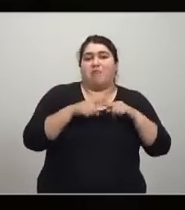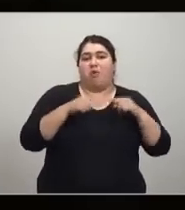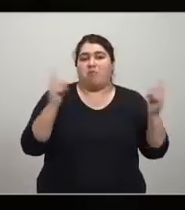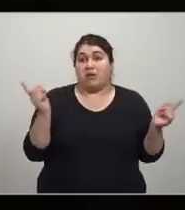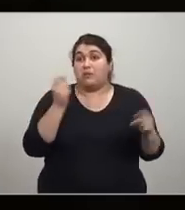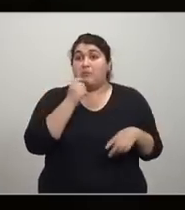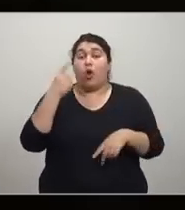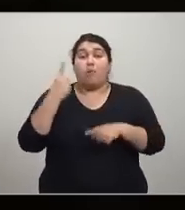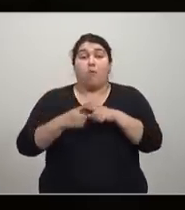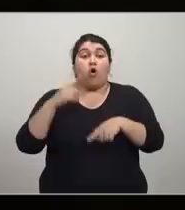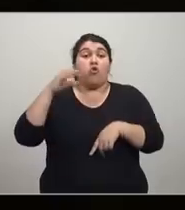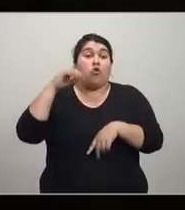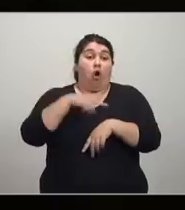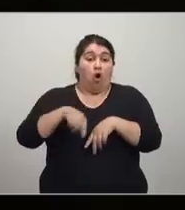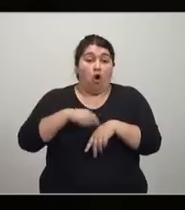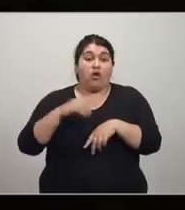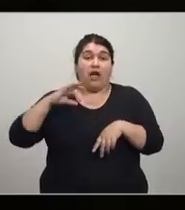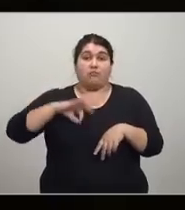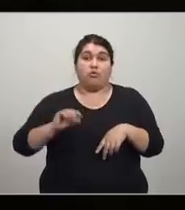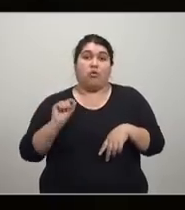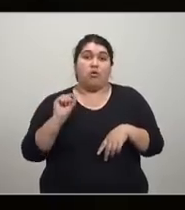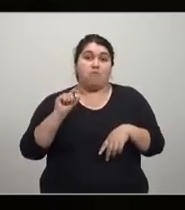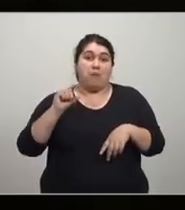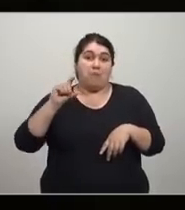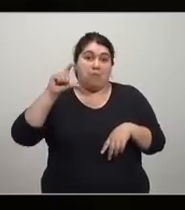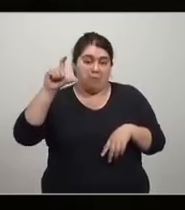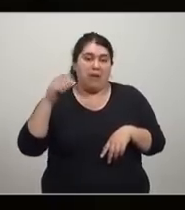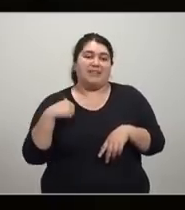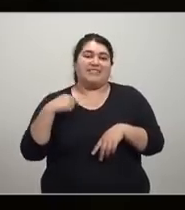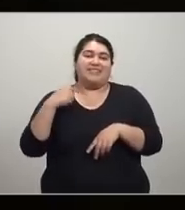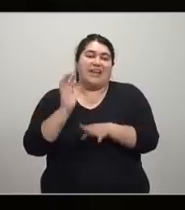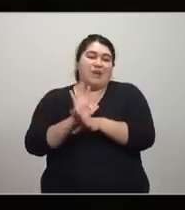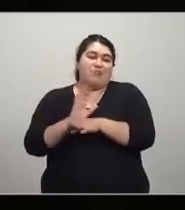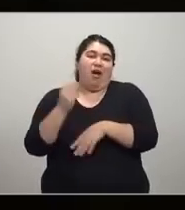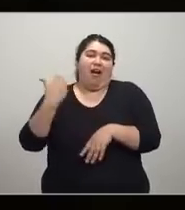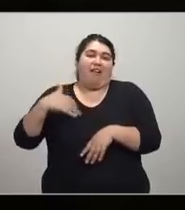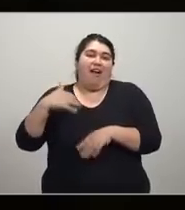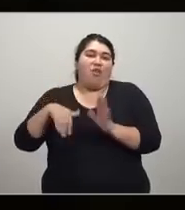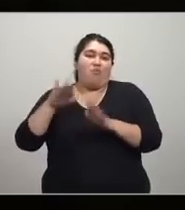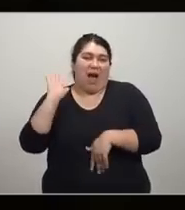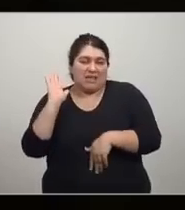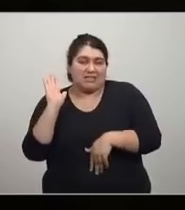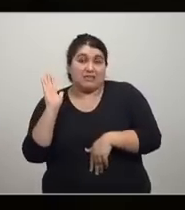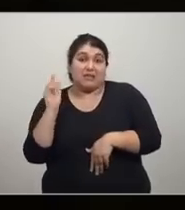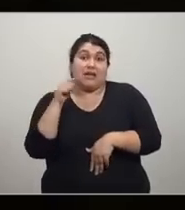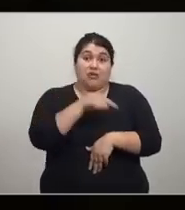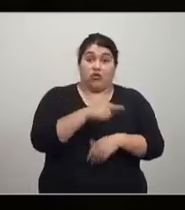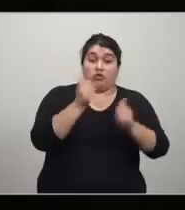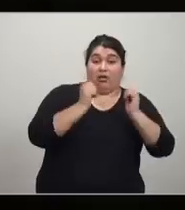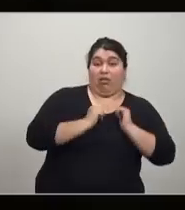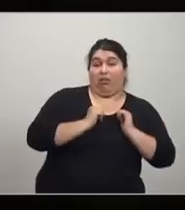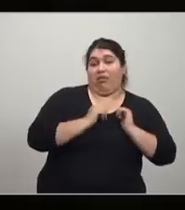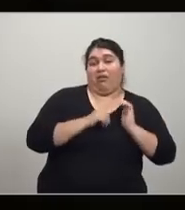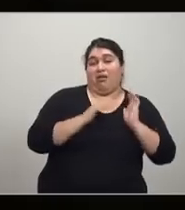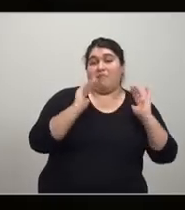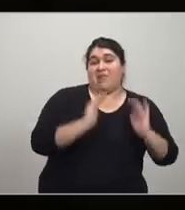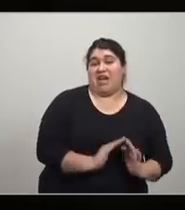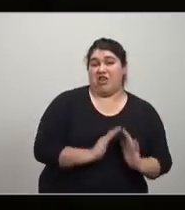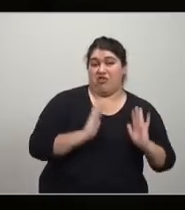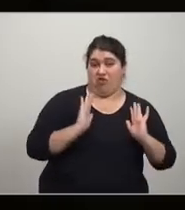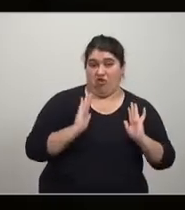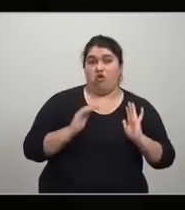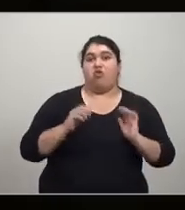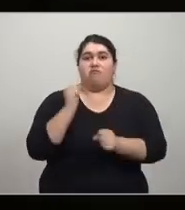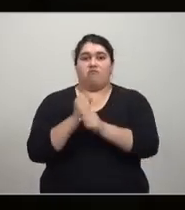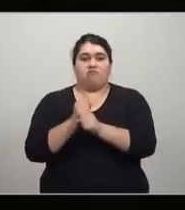salario por hora, esa hora de ocio también es más cara y tiendo a consumir menos ocio. Cuando el efecto ingreso domina el efecto precio o efecto